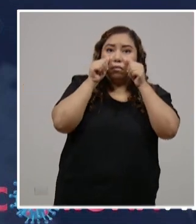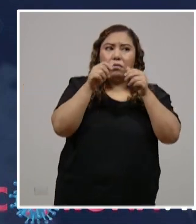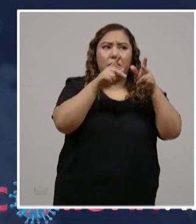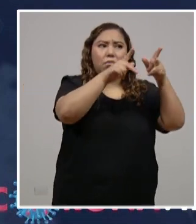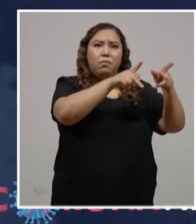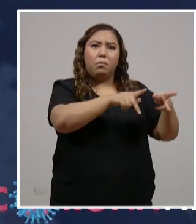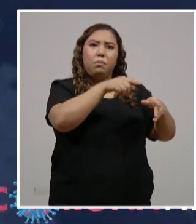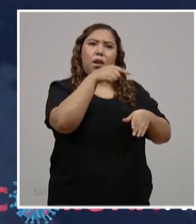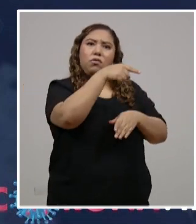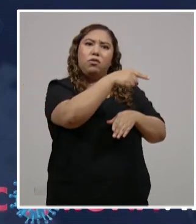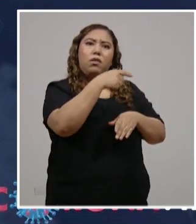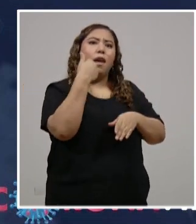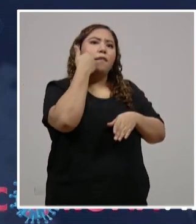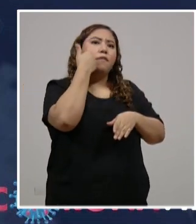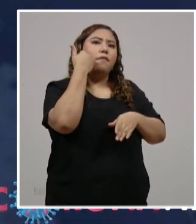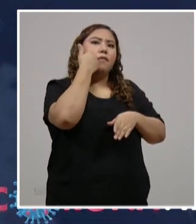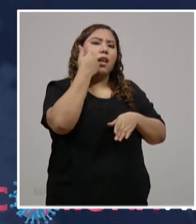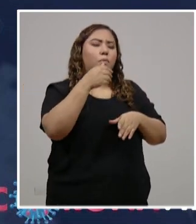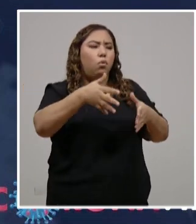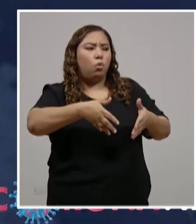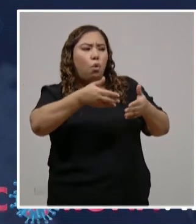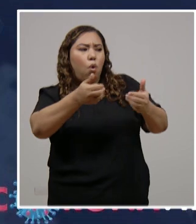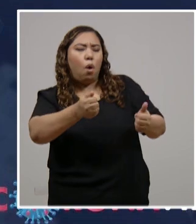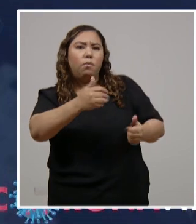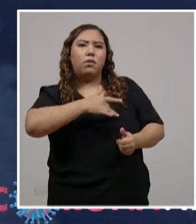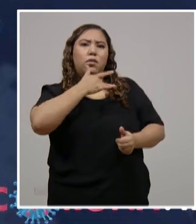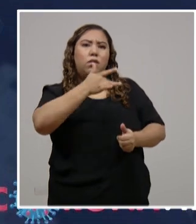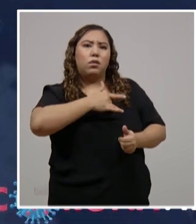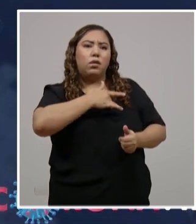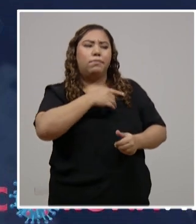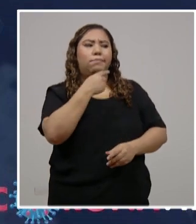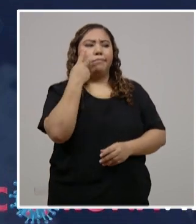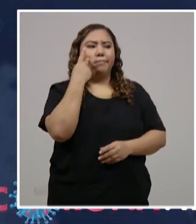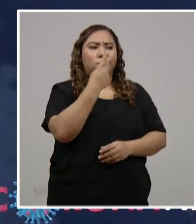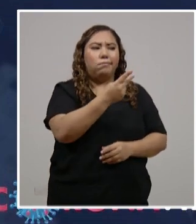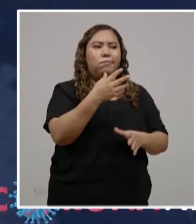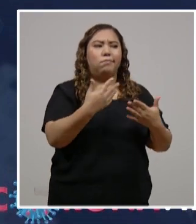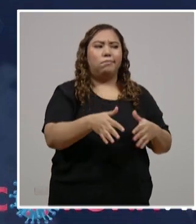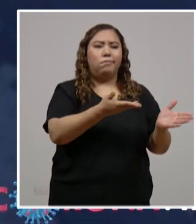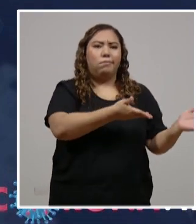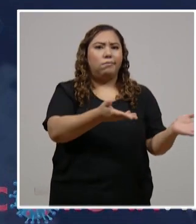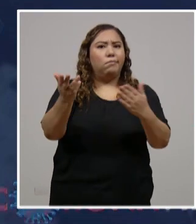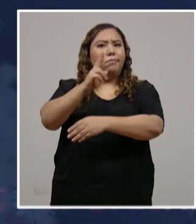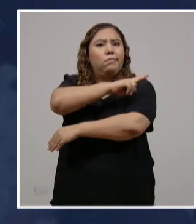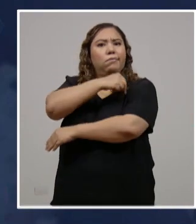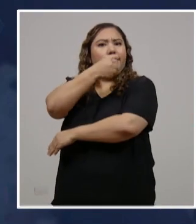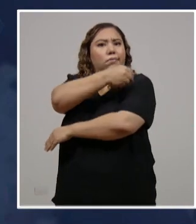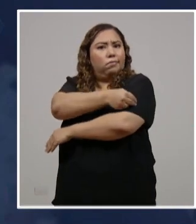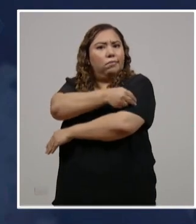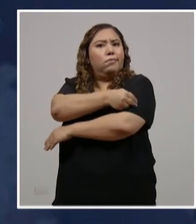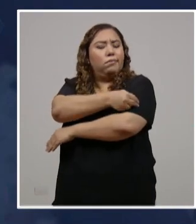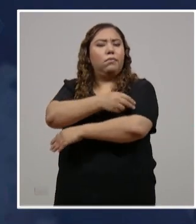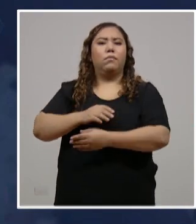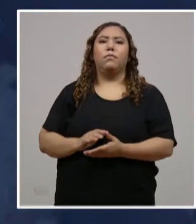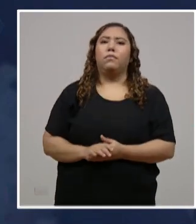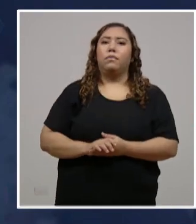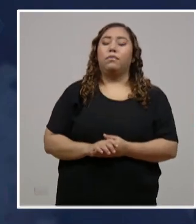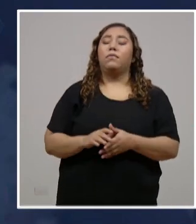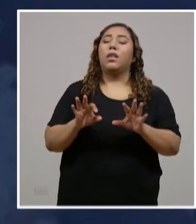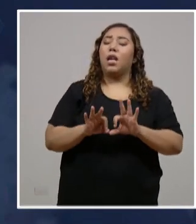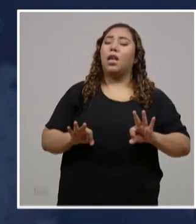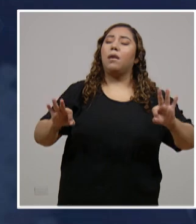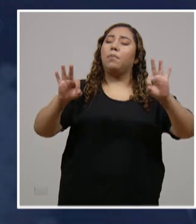alrededor para que miremos su evolución y podamos llevarlos a tiempo a una atención médica. Pero sobre todo,